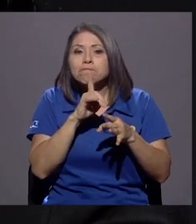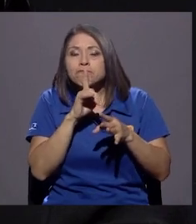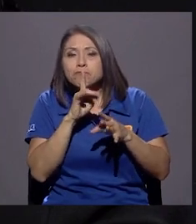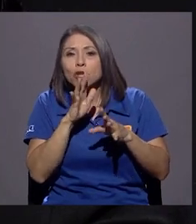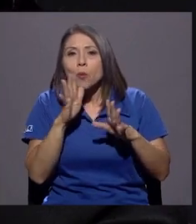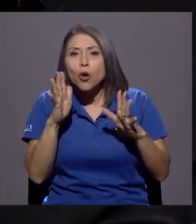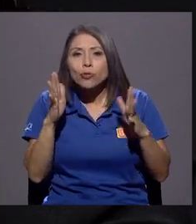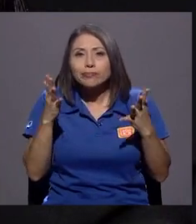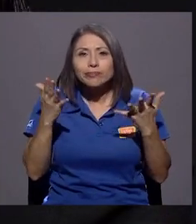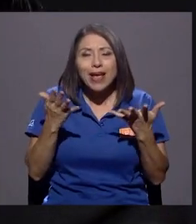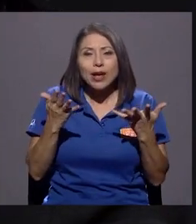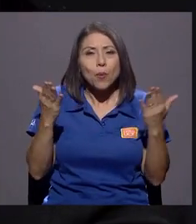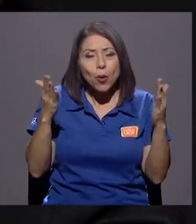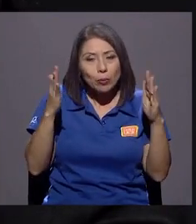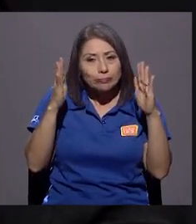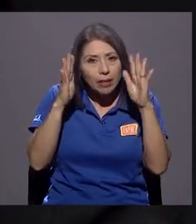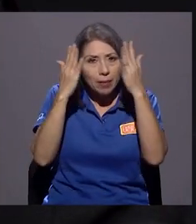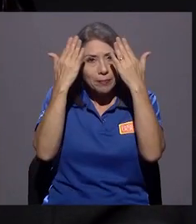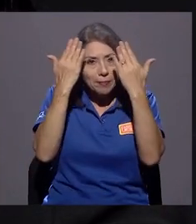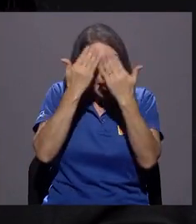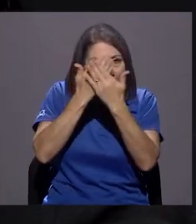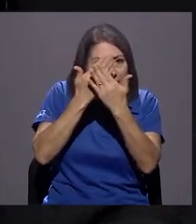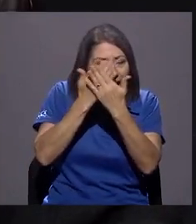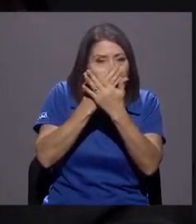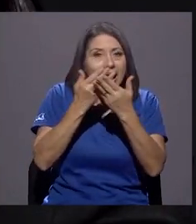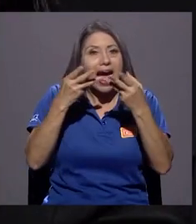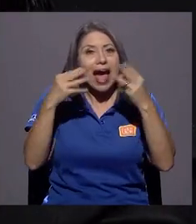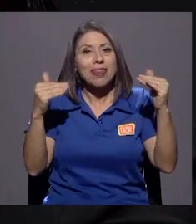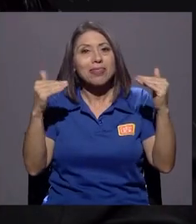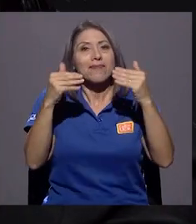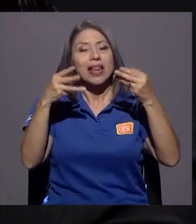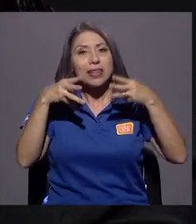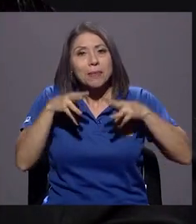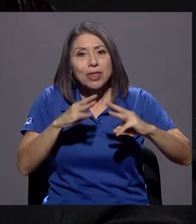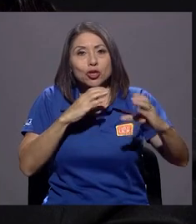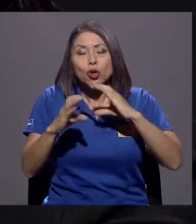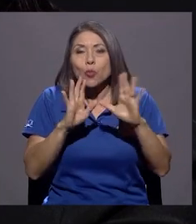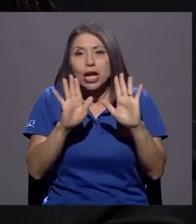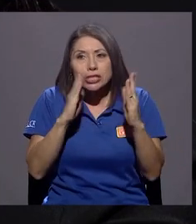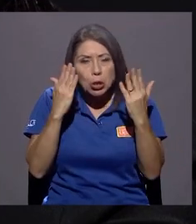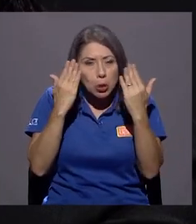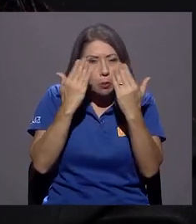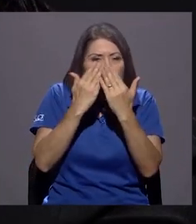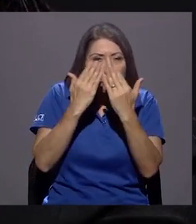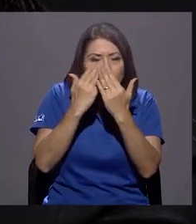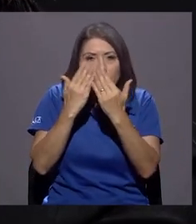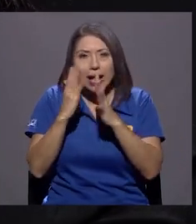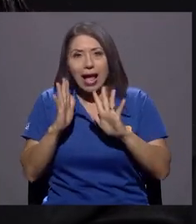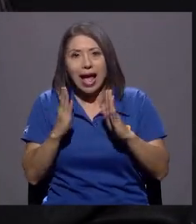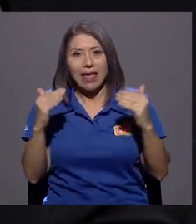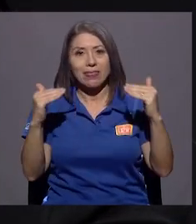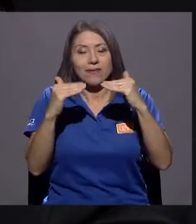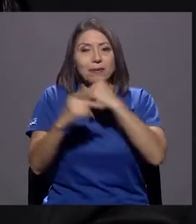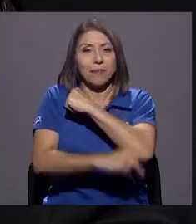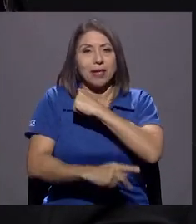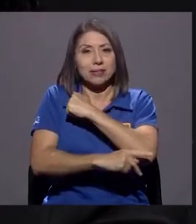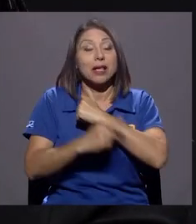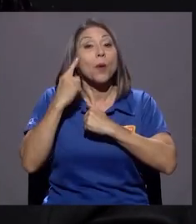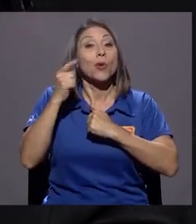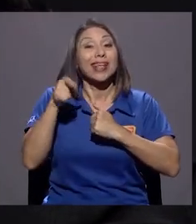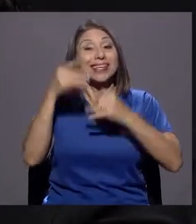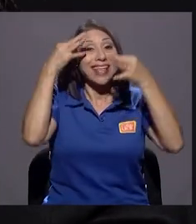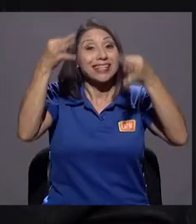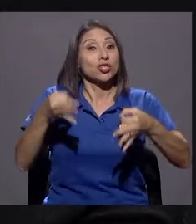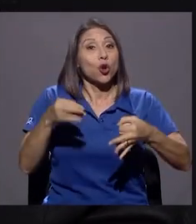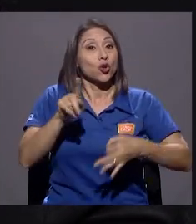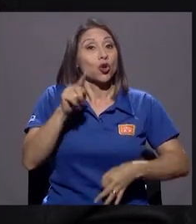corte, a nivel mediático, a nivel país, sino porque vuelvo a lo mismo, la decisión no solo afectaba a